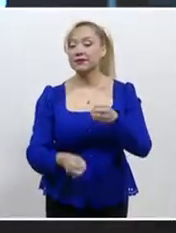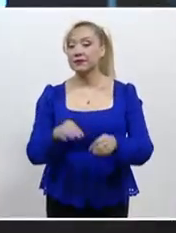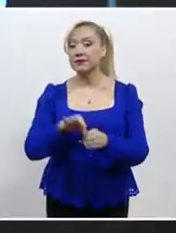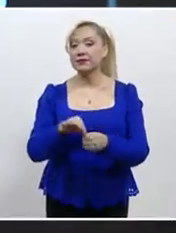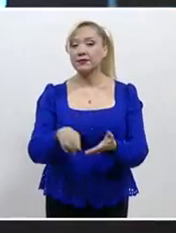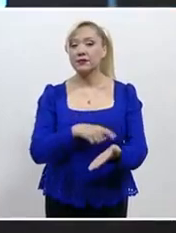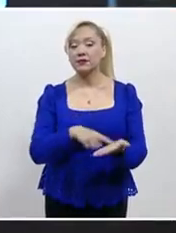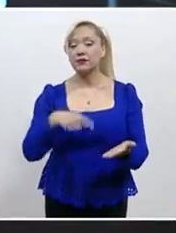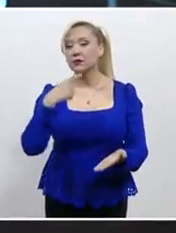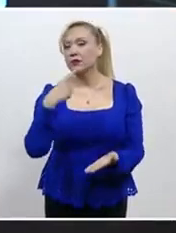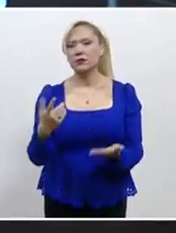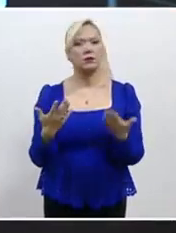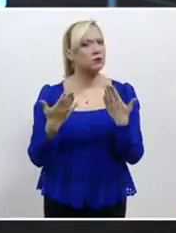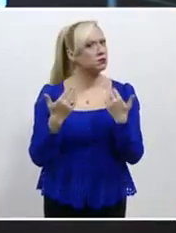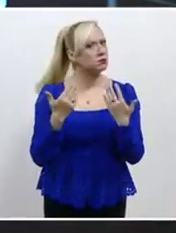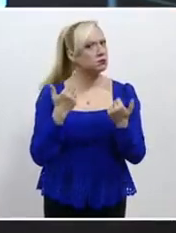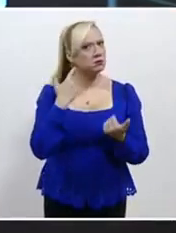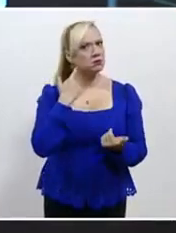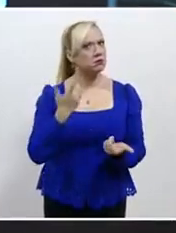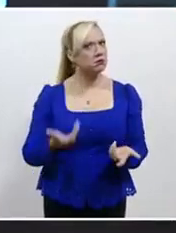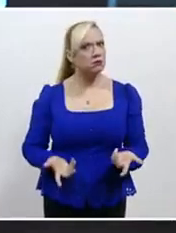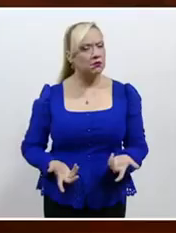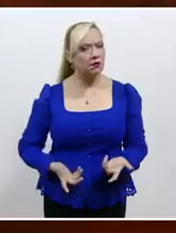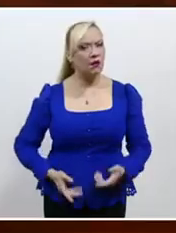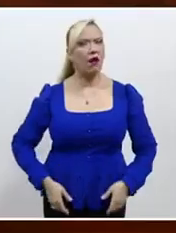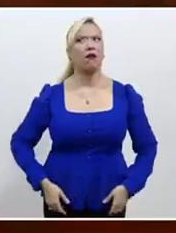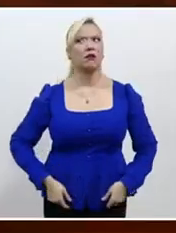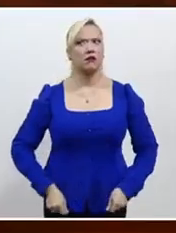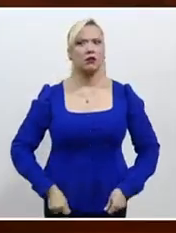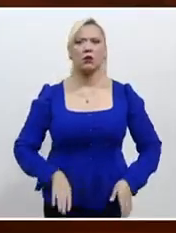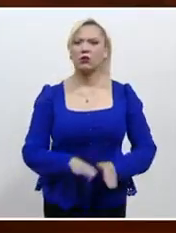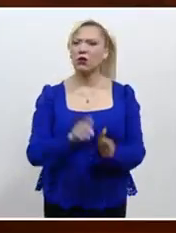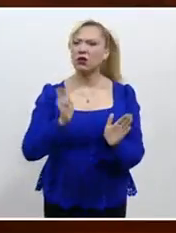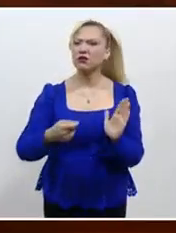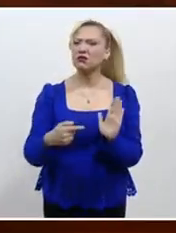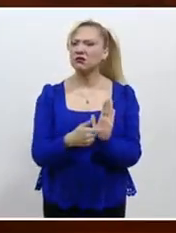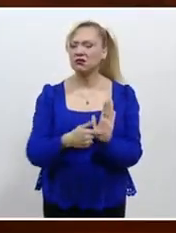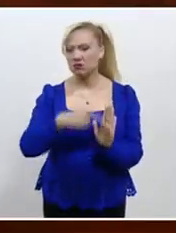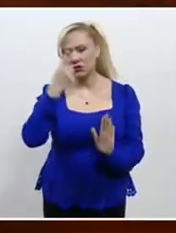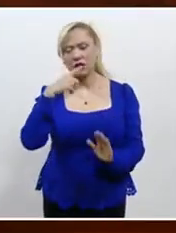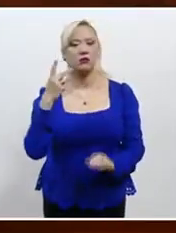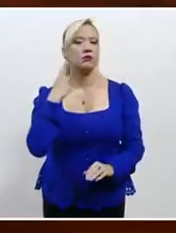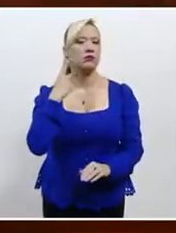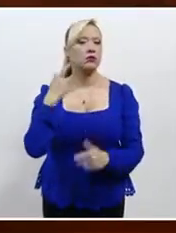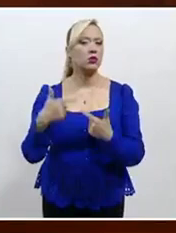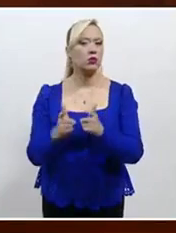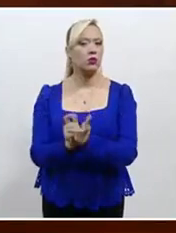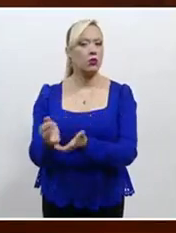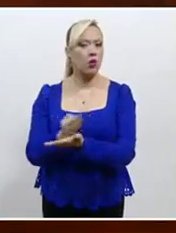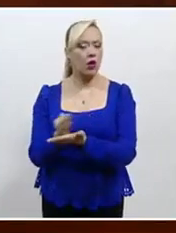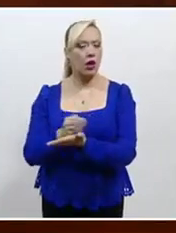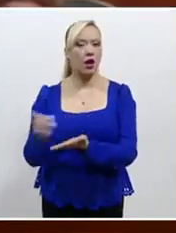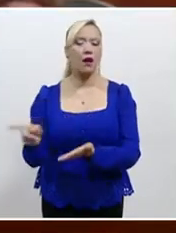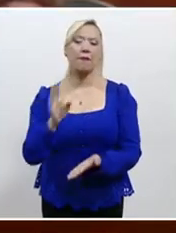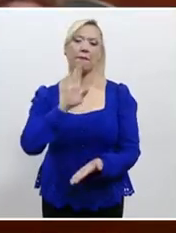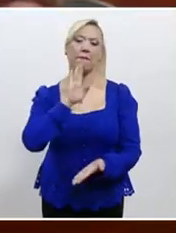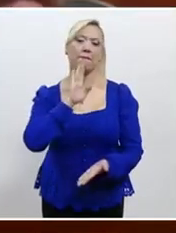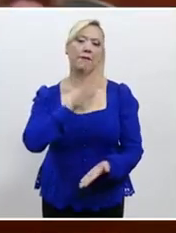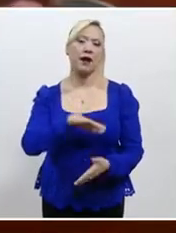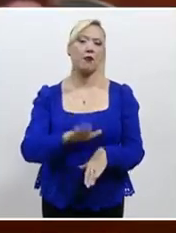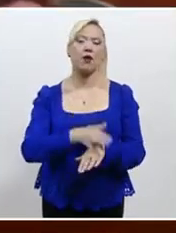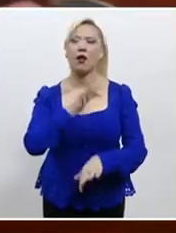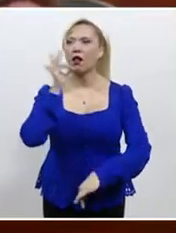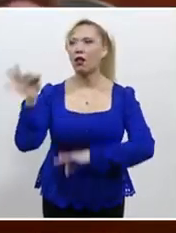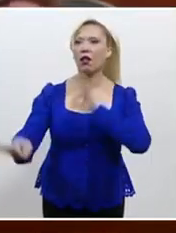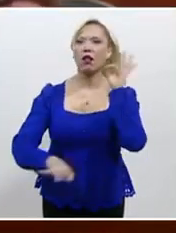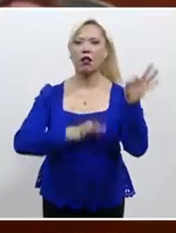determinó la inexistencia del uso indebido de la pauta atribuida al partido Morena y otros, derivado de la difusión